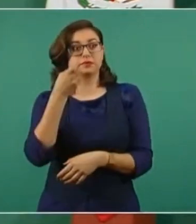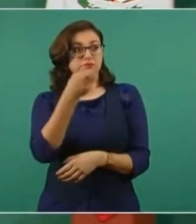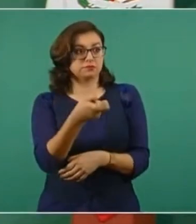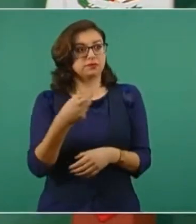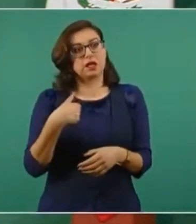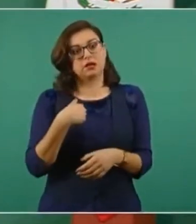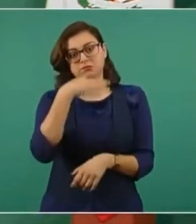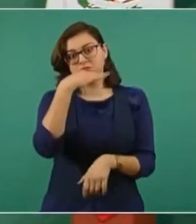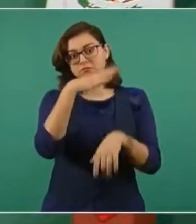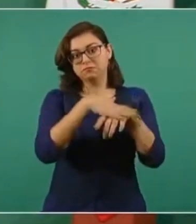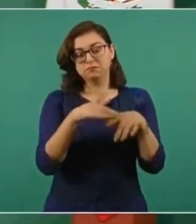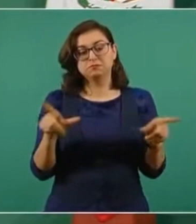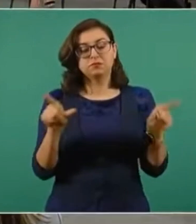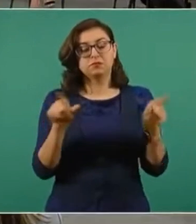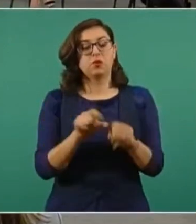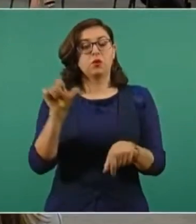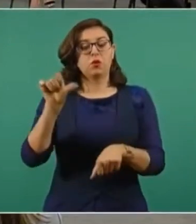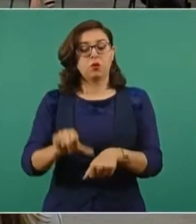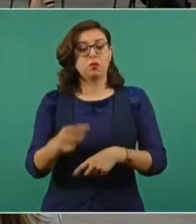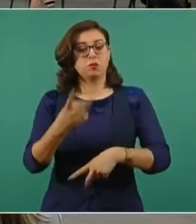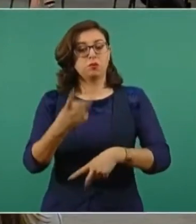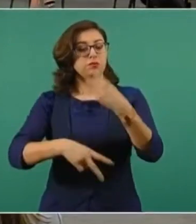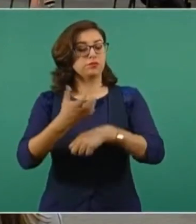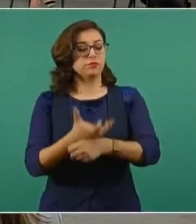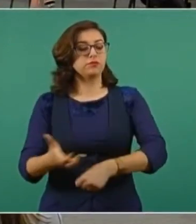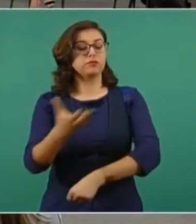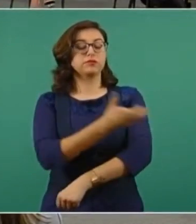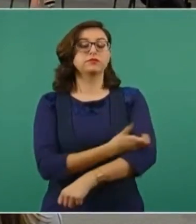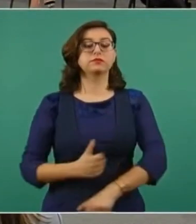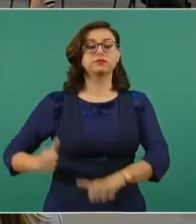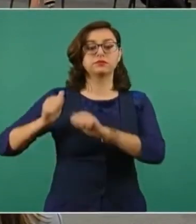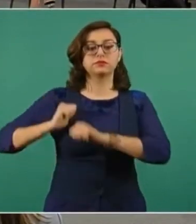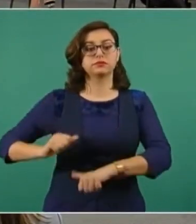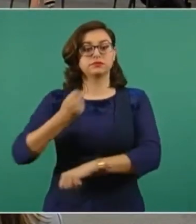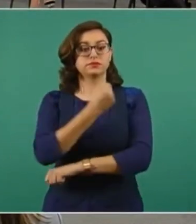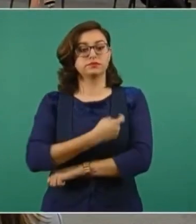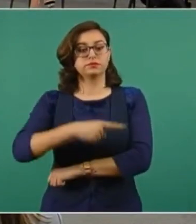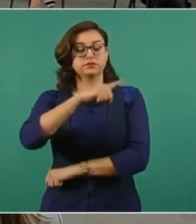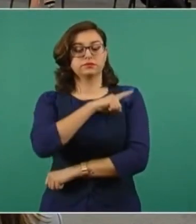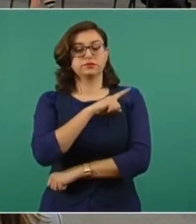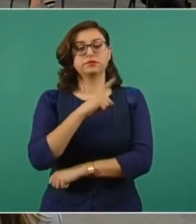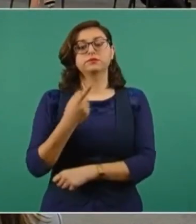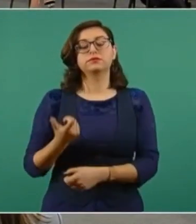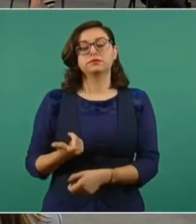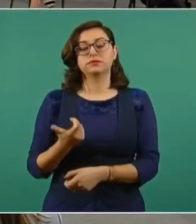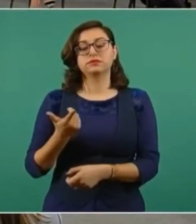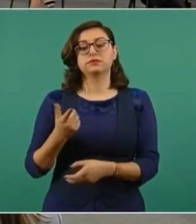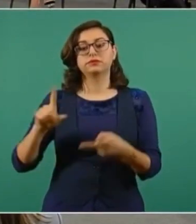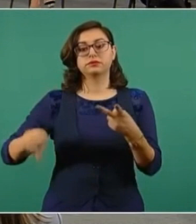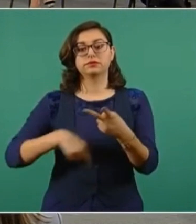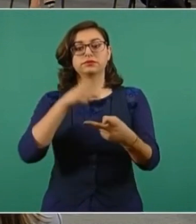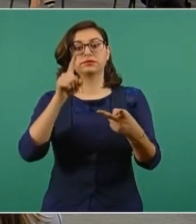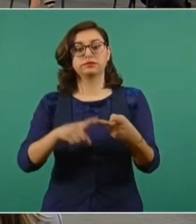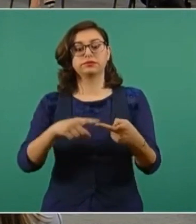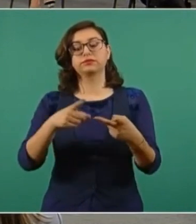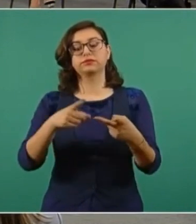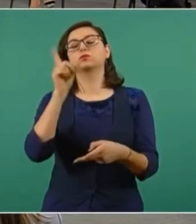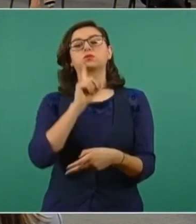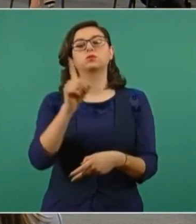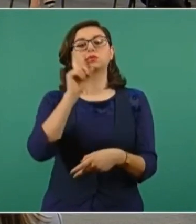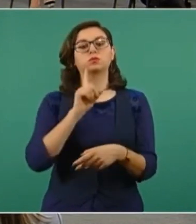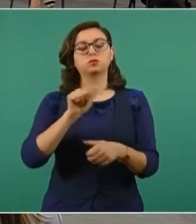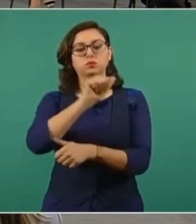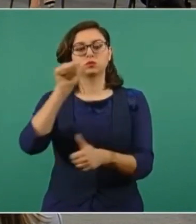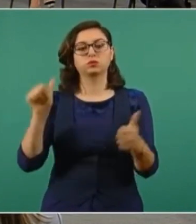aquí, nos acompaña la ministra, la secretaria de Salud de Argentina, también la asesora